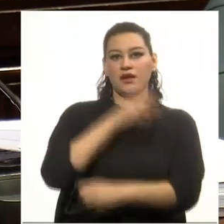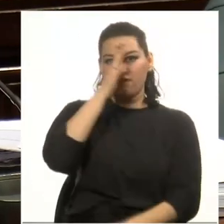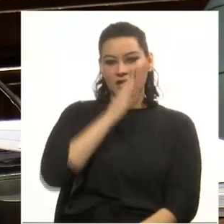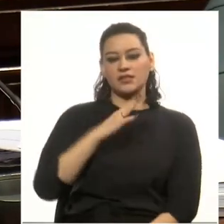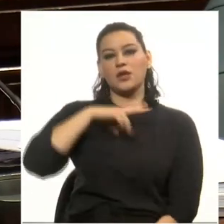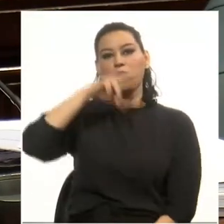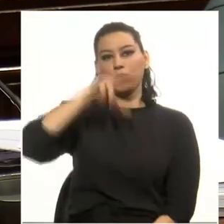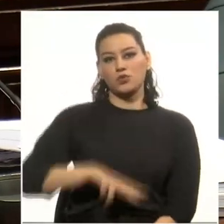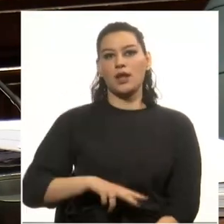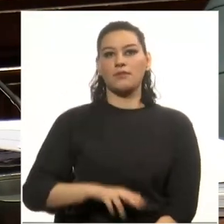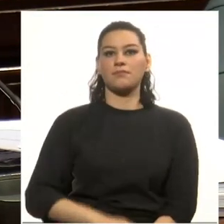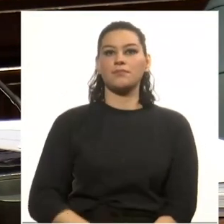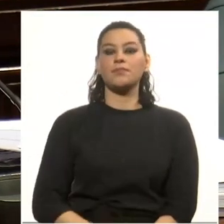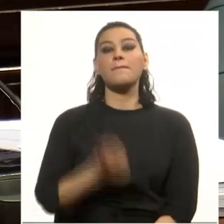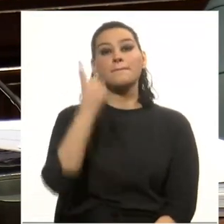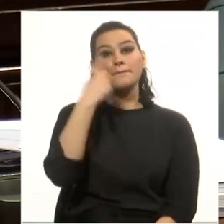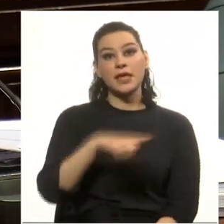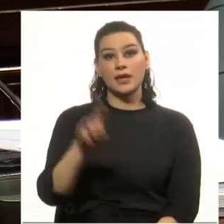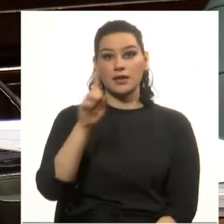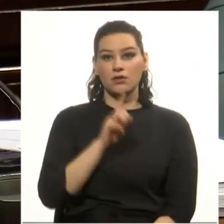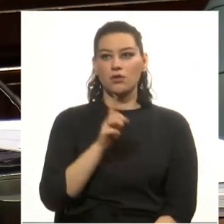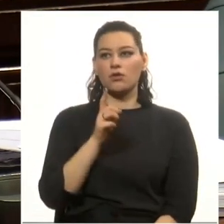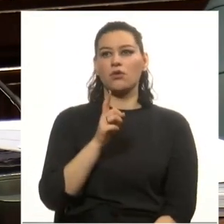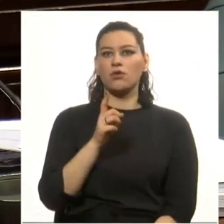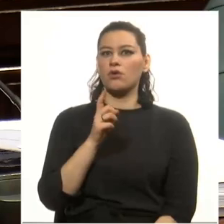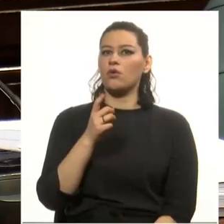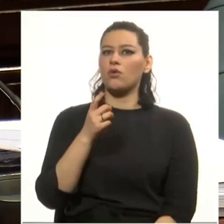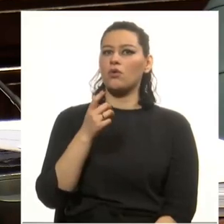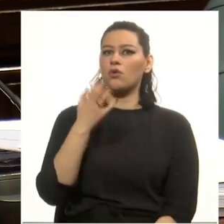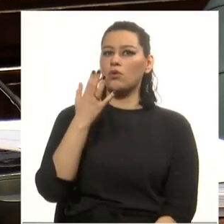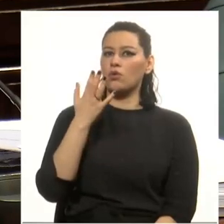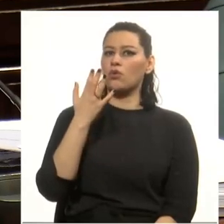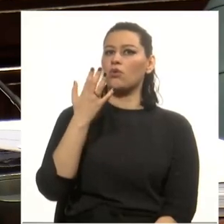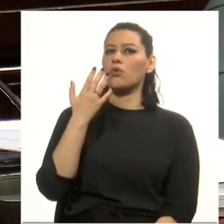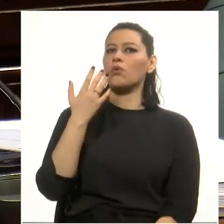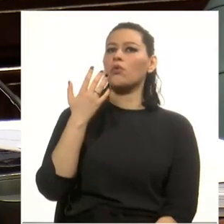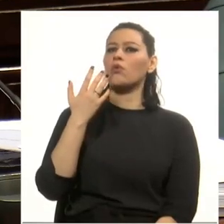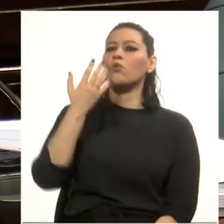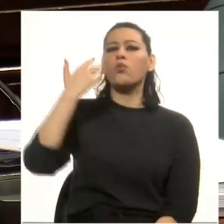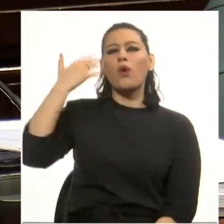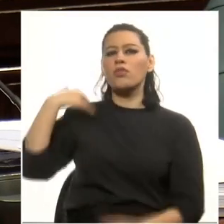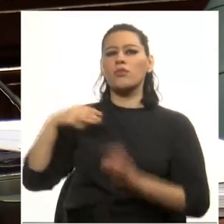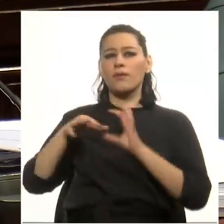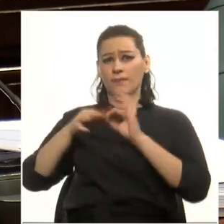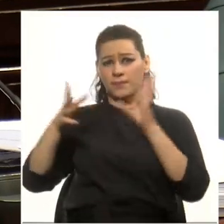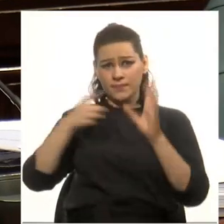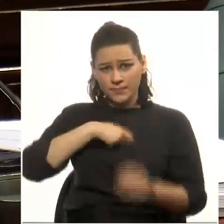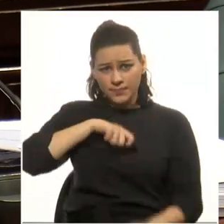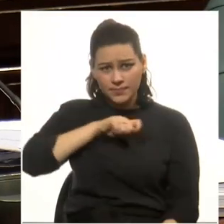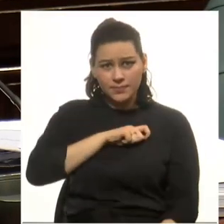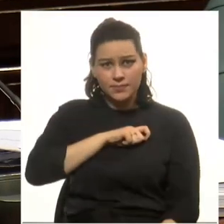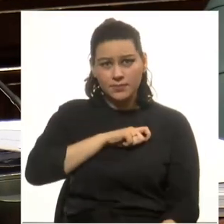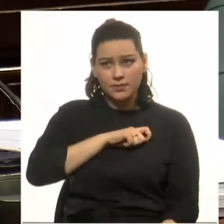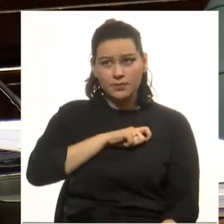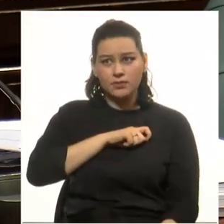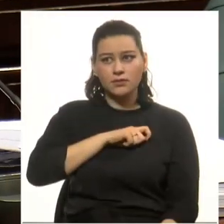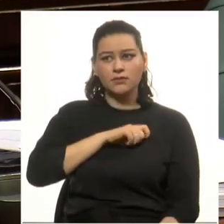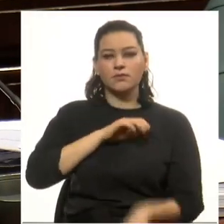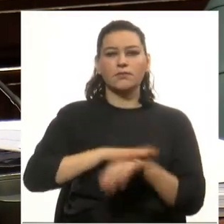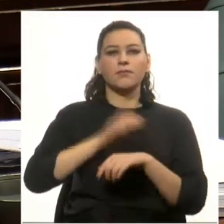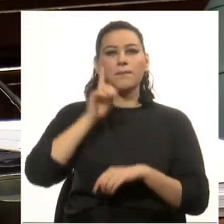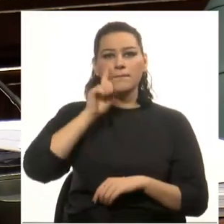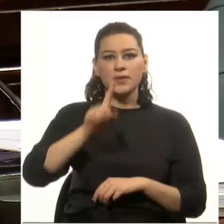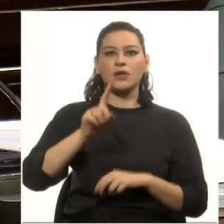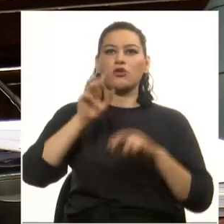y Portugal. Pero, ¿y cuándo nos independizamos de España? Nos independizamos en